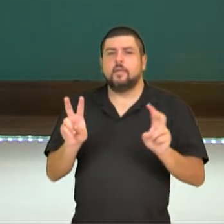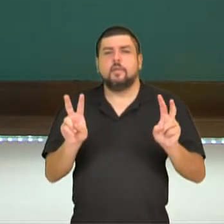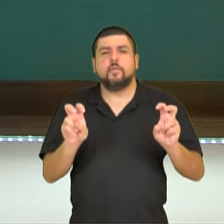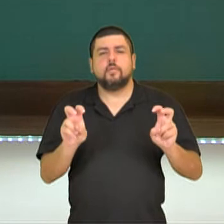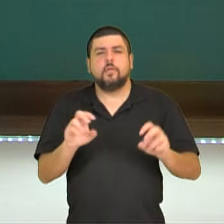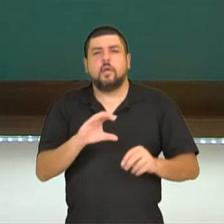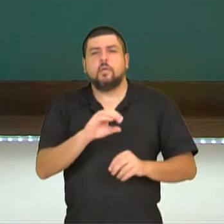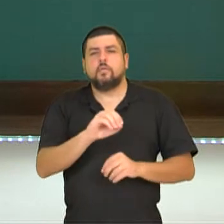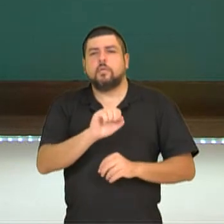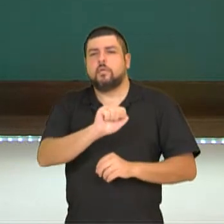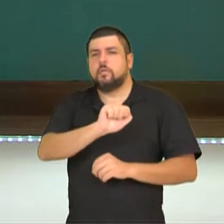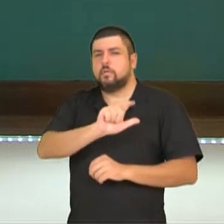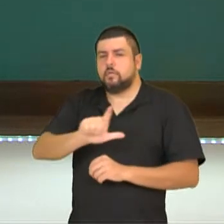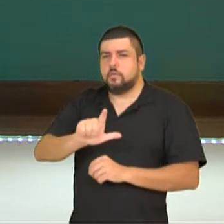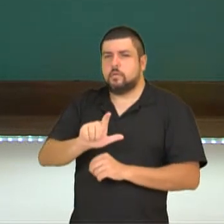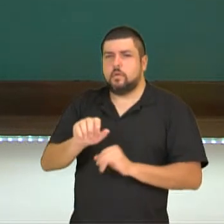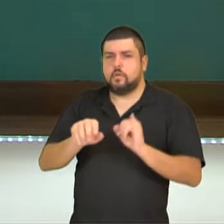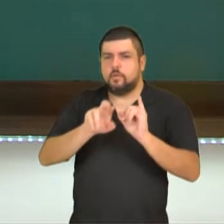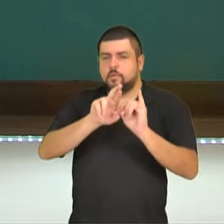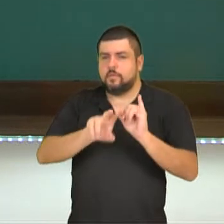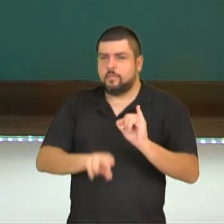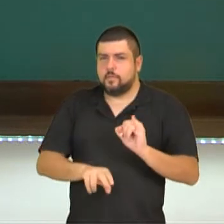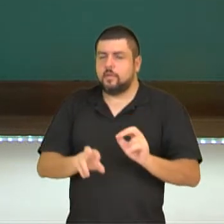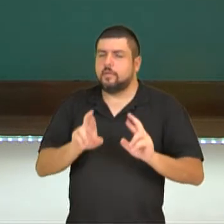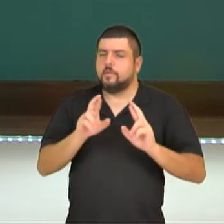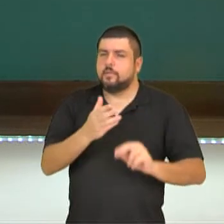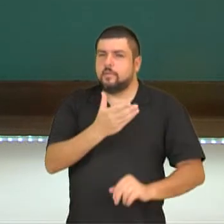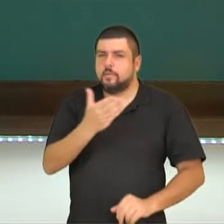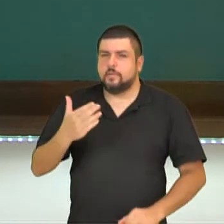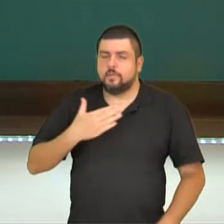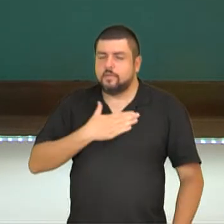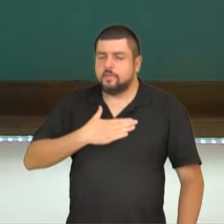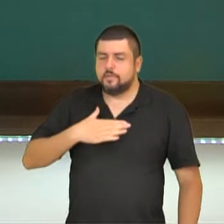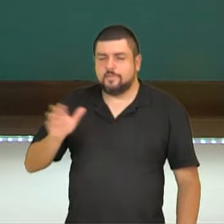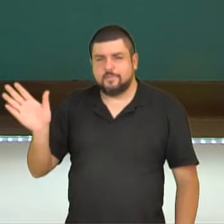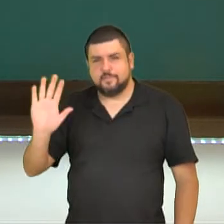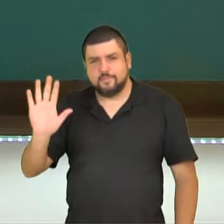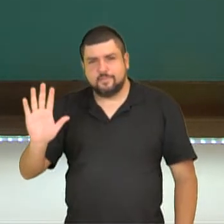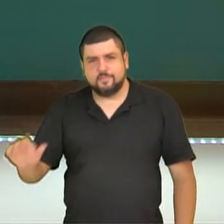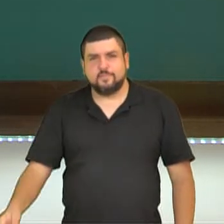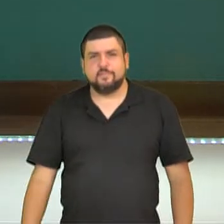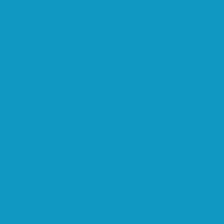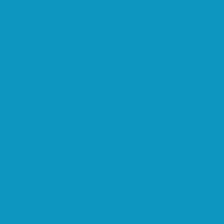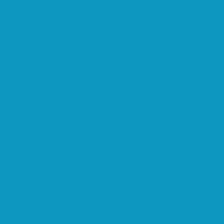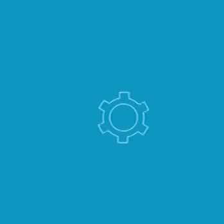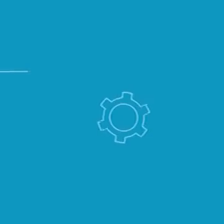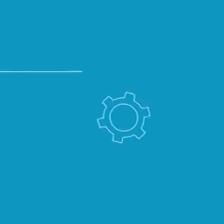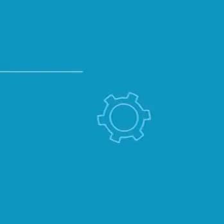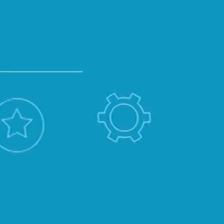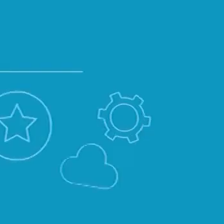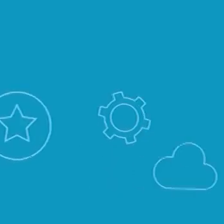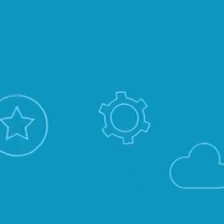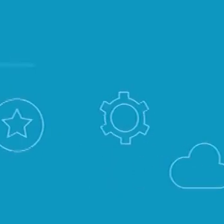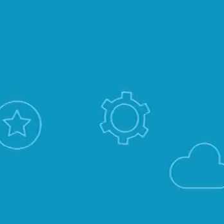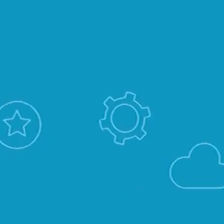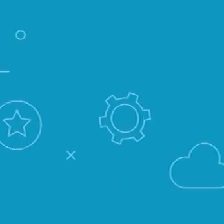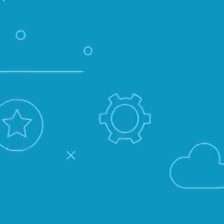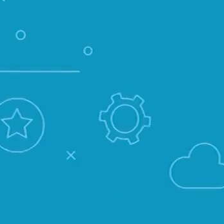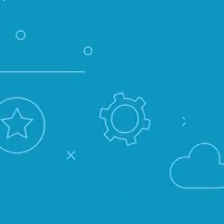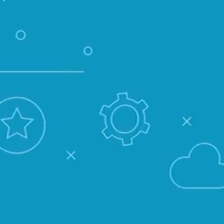condicional irregulares. Espero que vocês tenham gostado. Até breve. Música